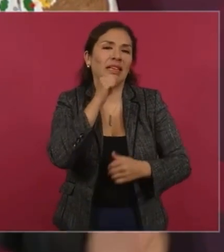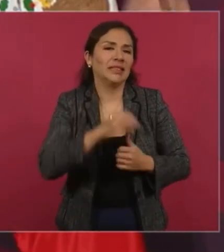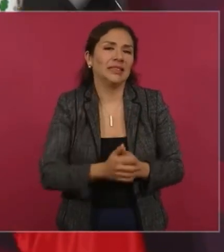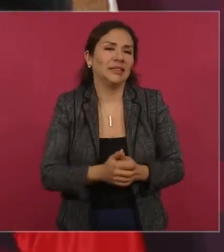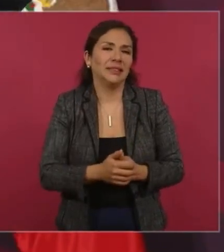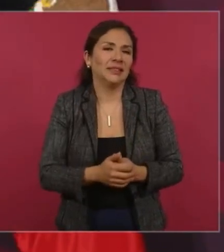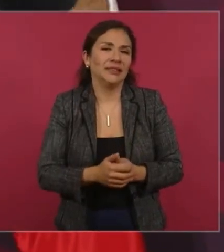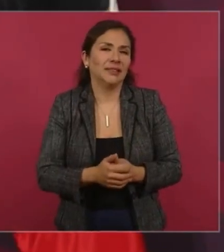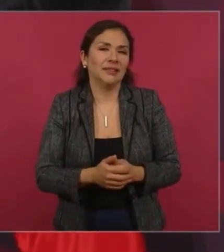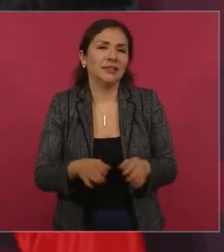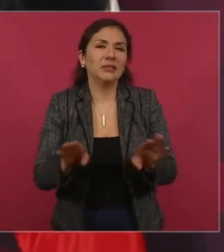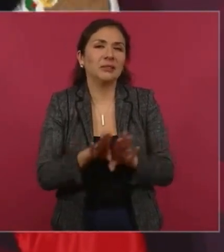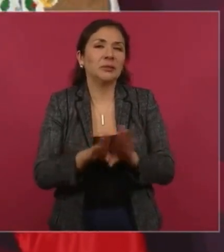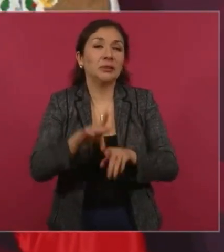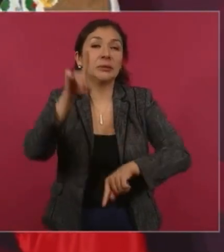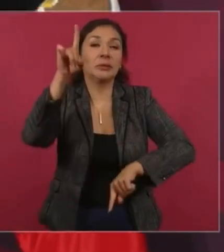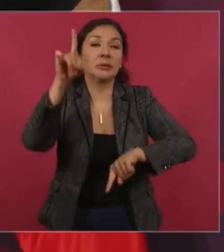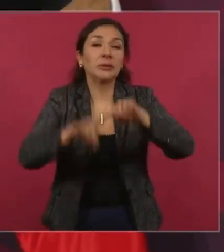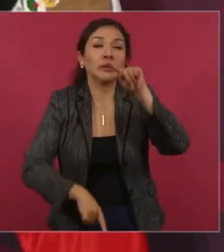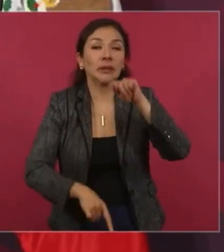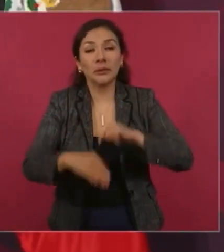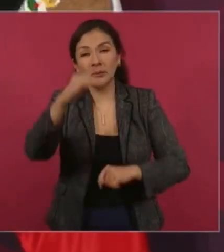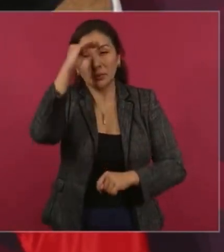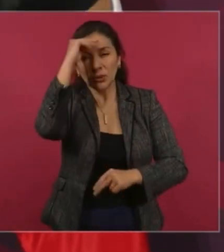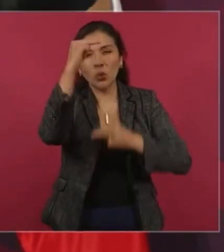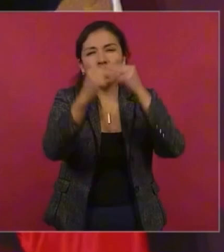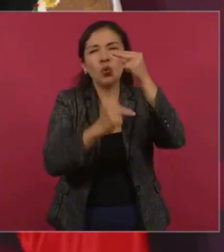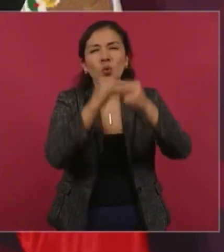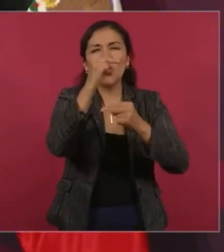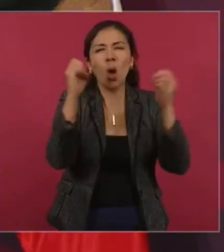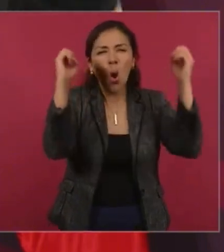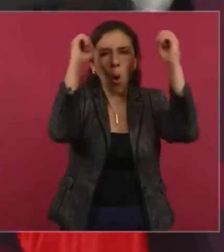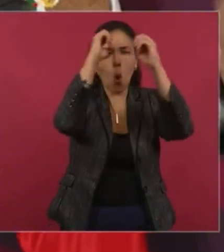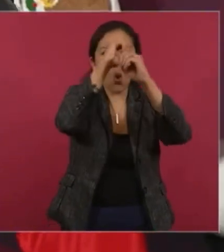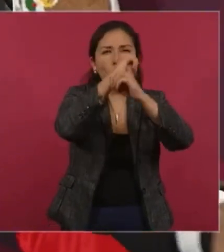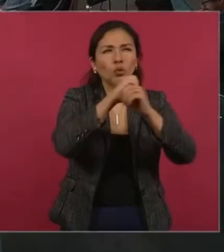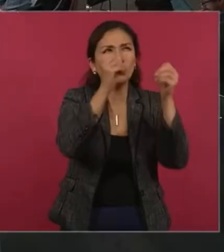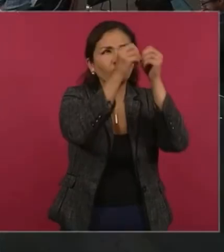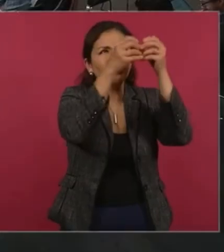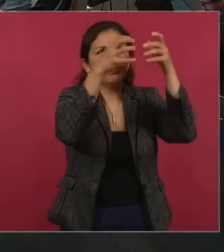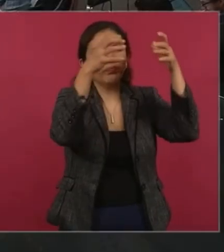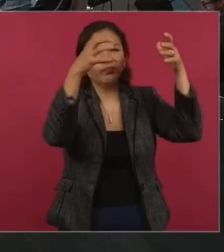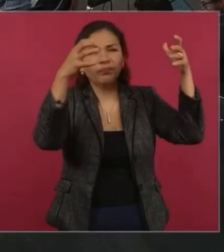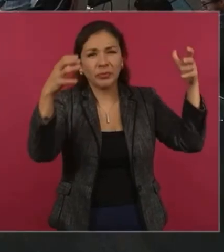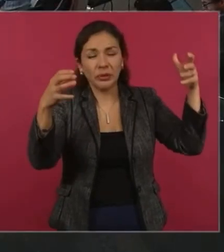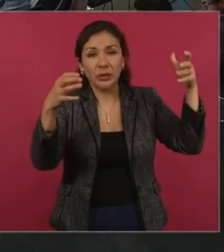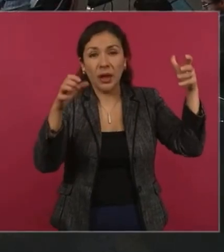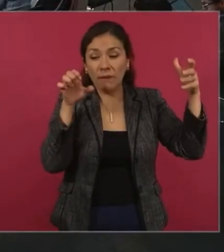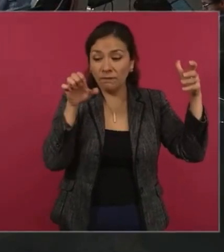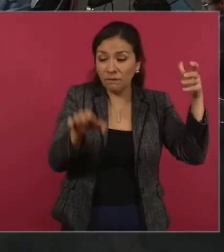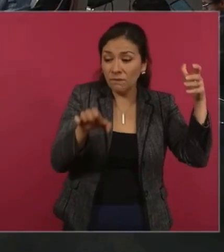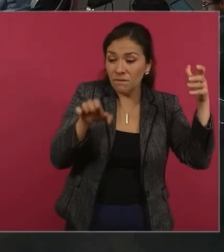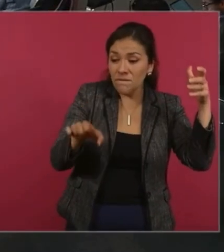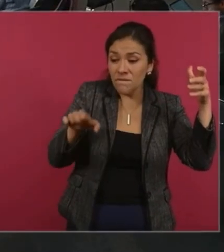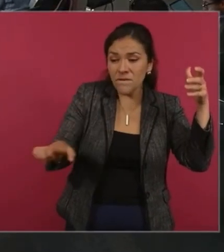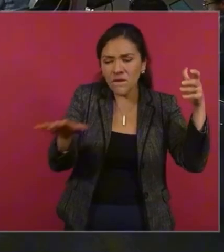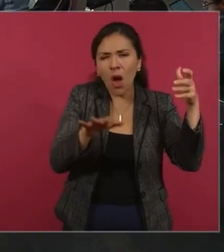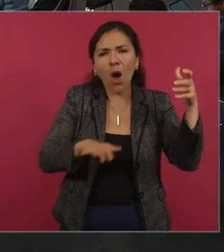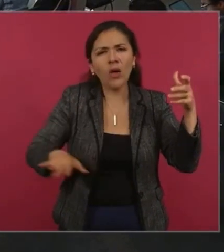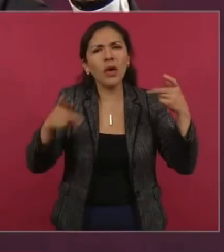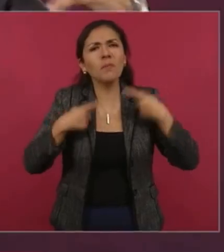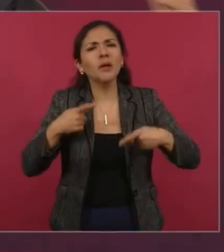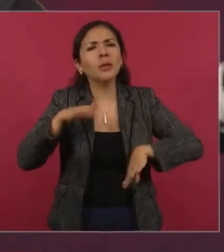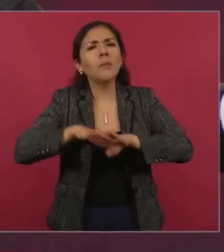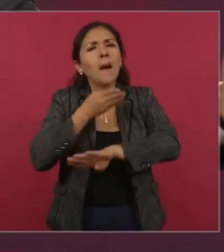Eclipsar con esa nube negra toda la blancura, la